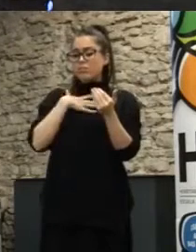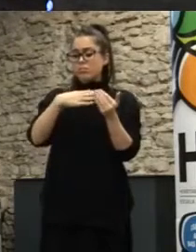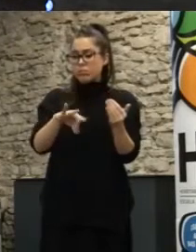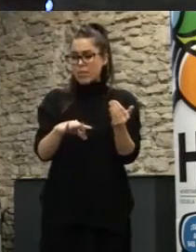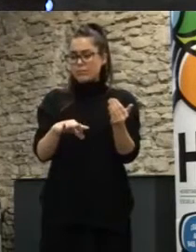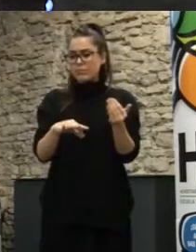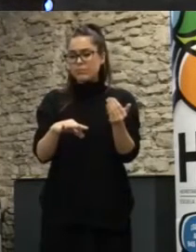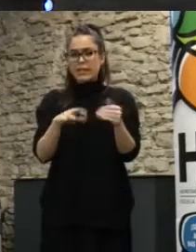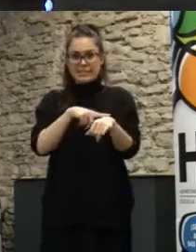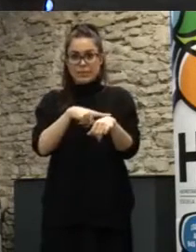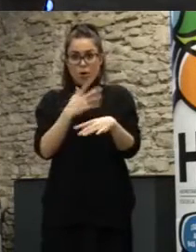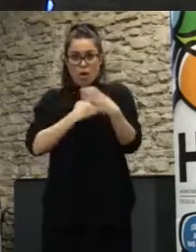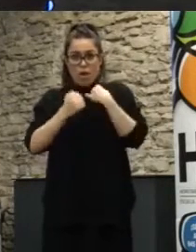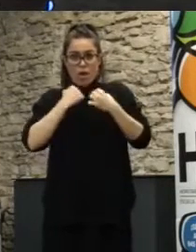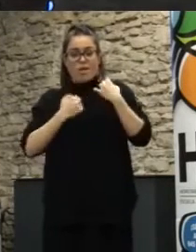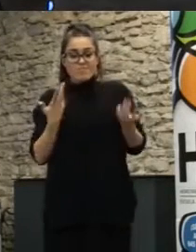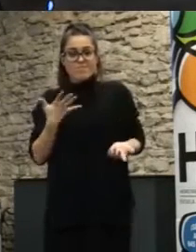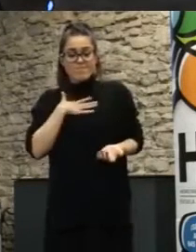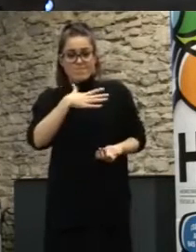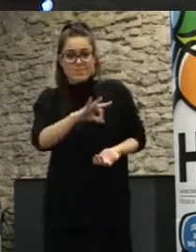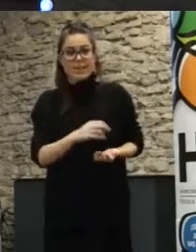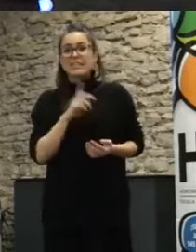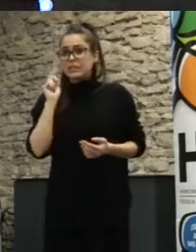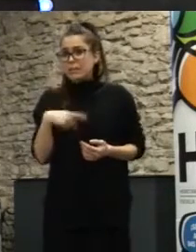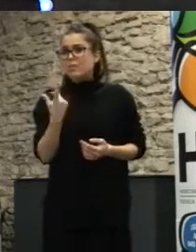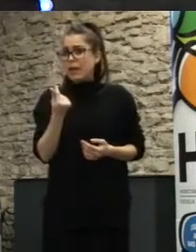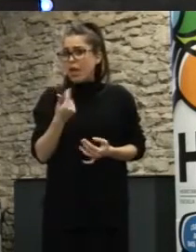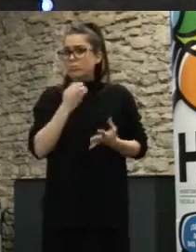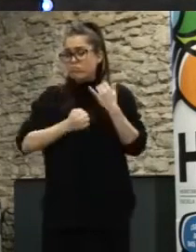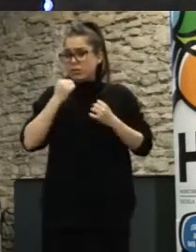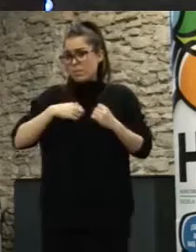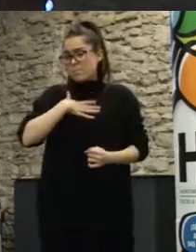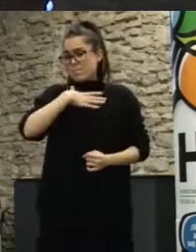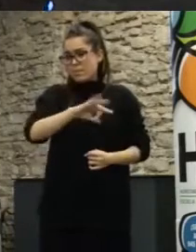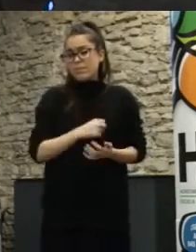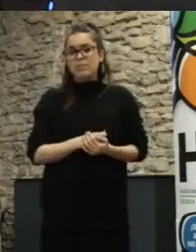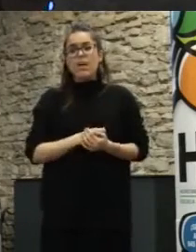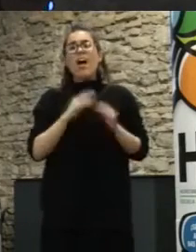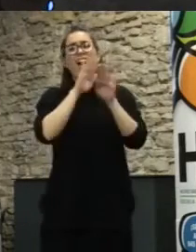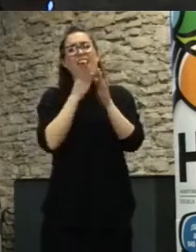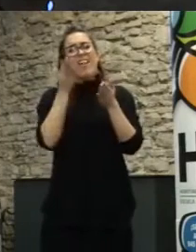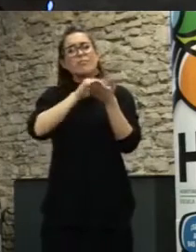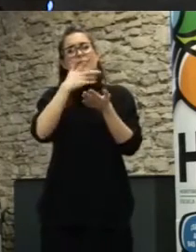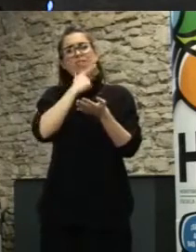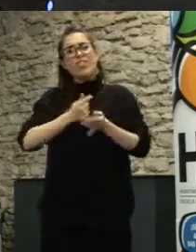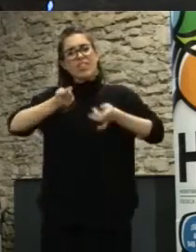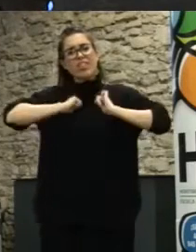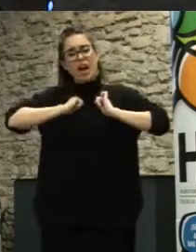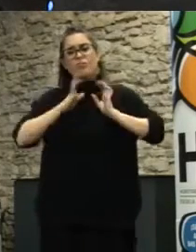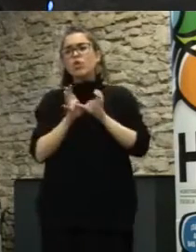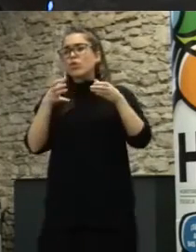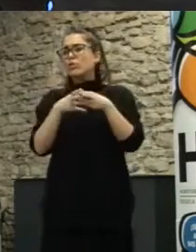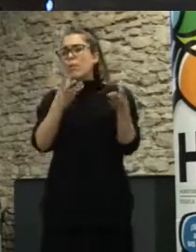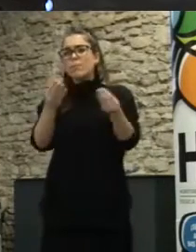tiempo y también en términos de coste y facilita posiblemente a muchos colectivos el que puedan